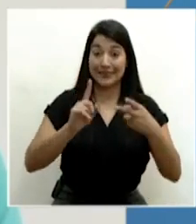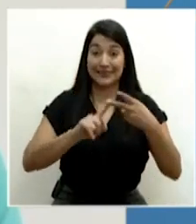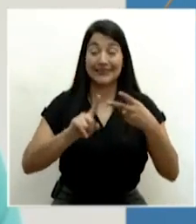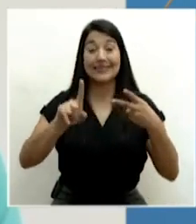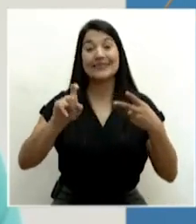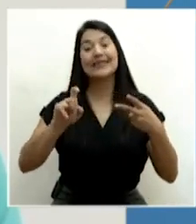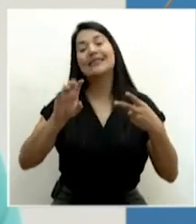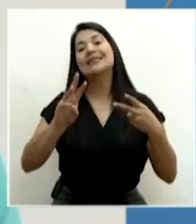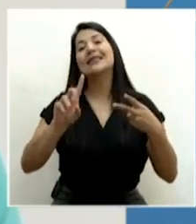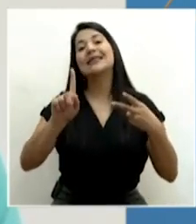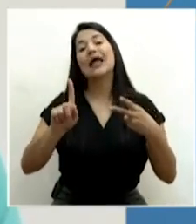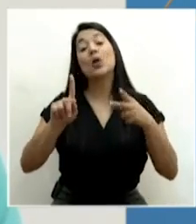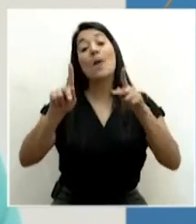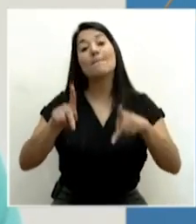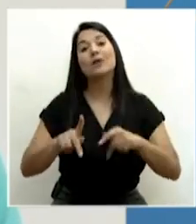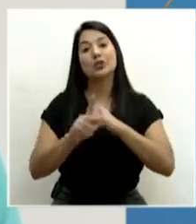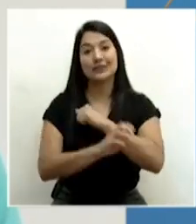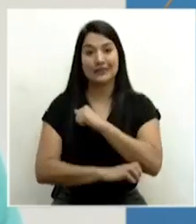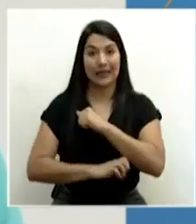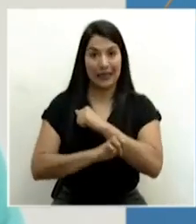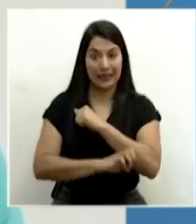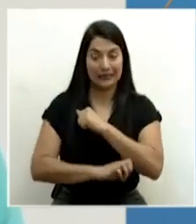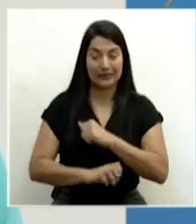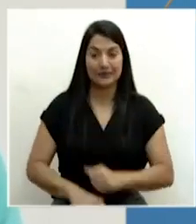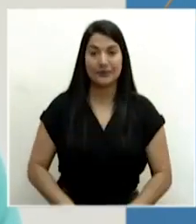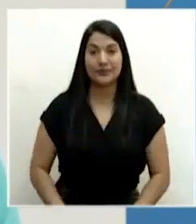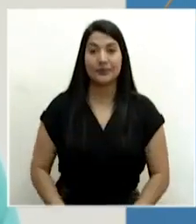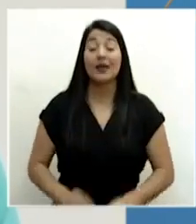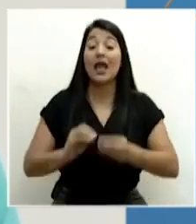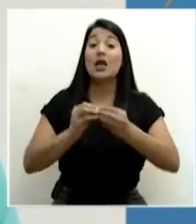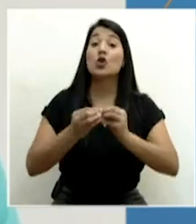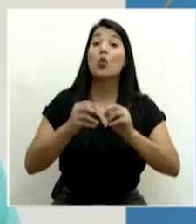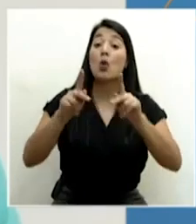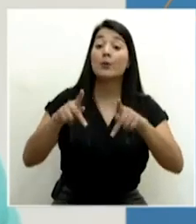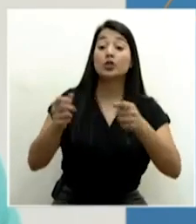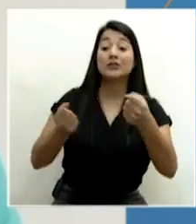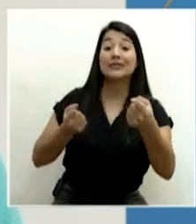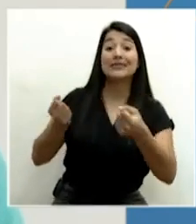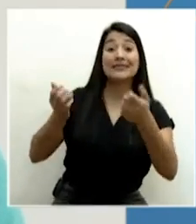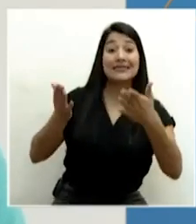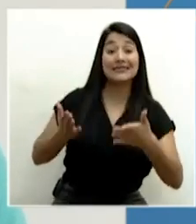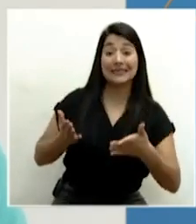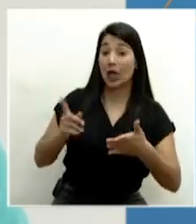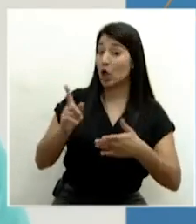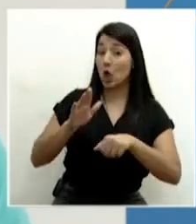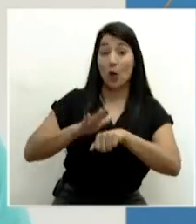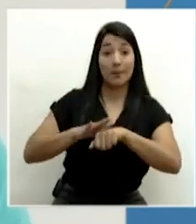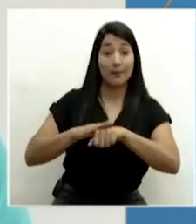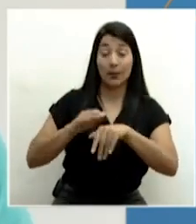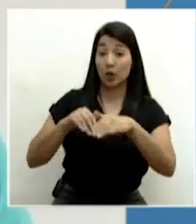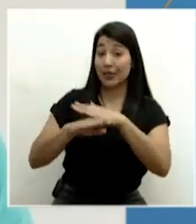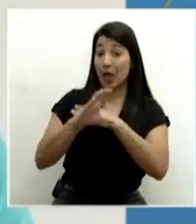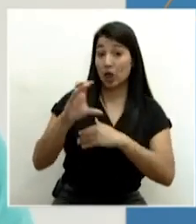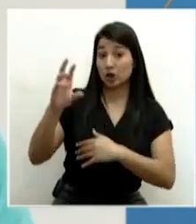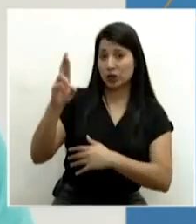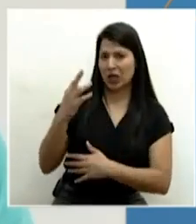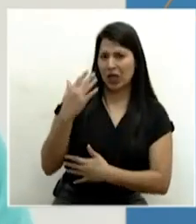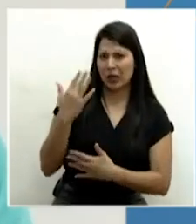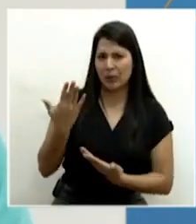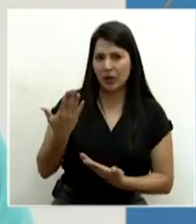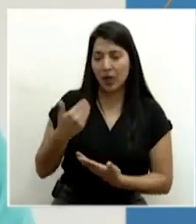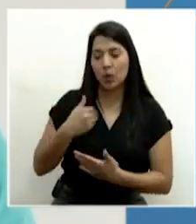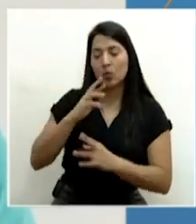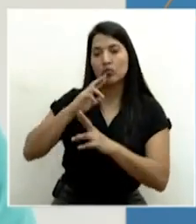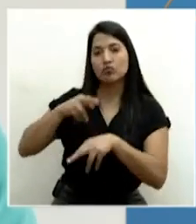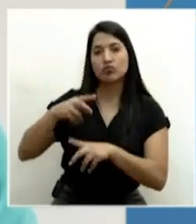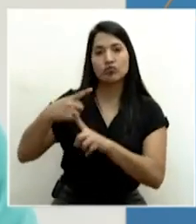161 son extranjeros. El número de transportistas a los que no se les autorizó el ingreso a Costa Rica por tener resultado